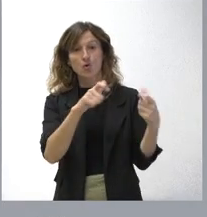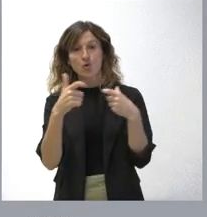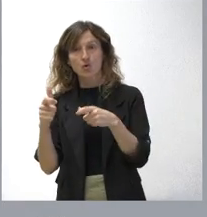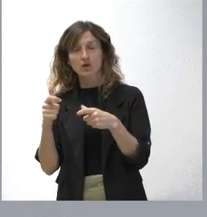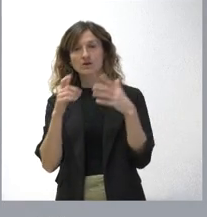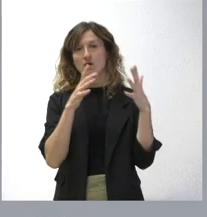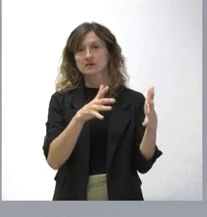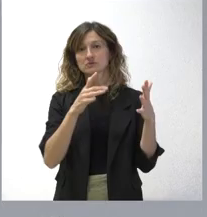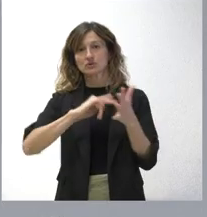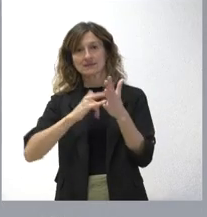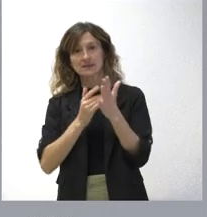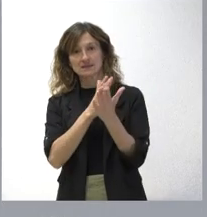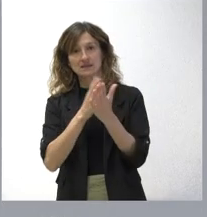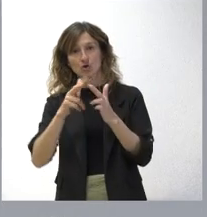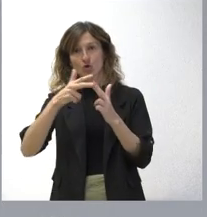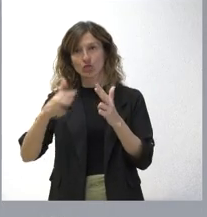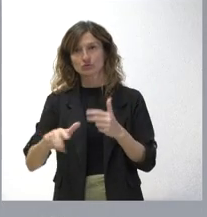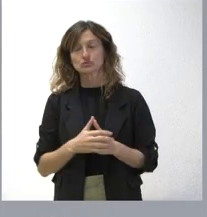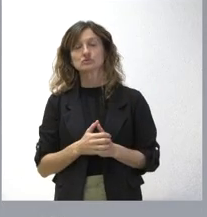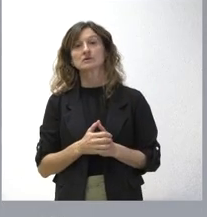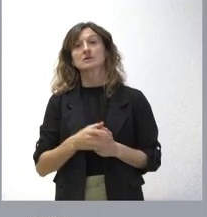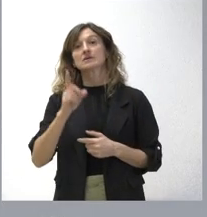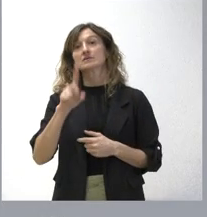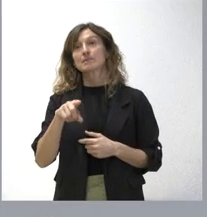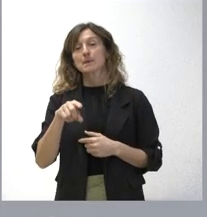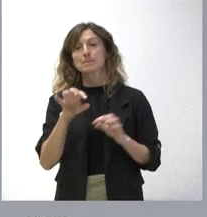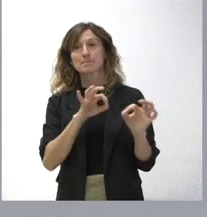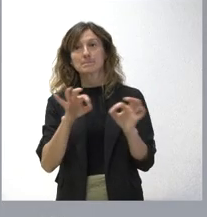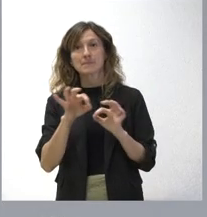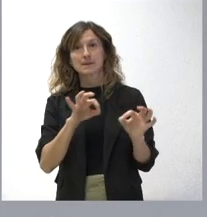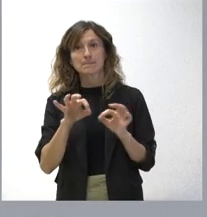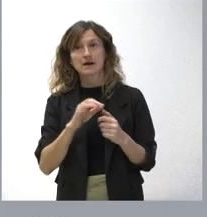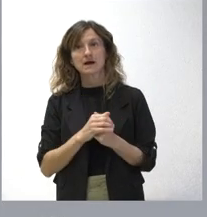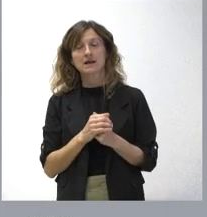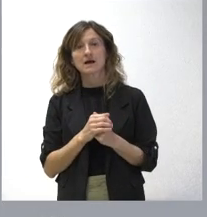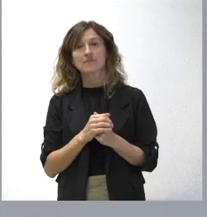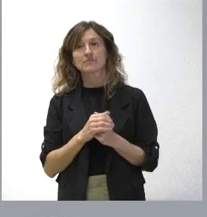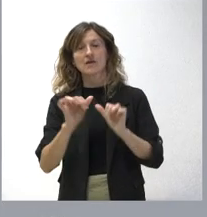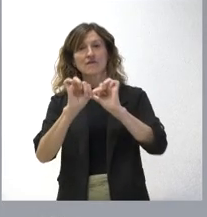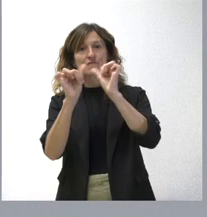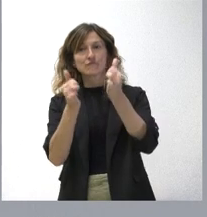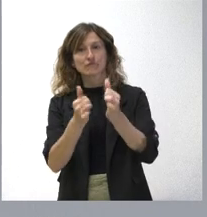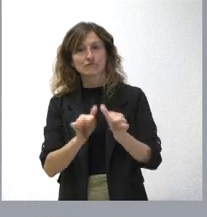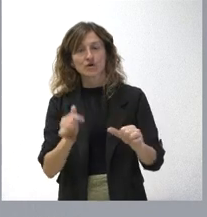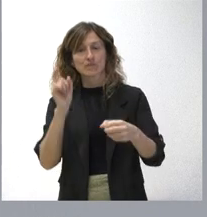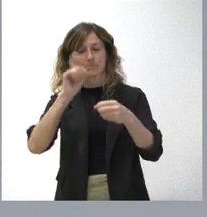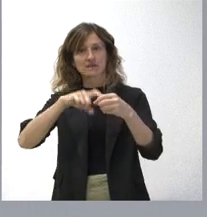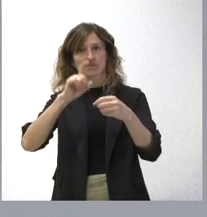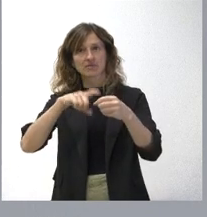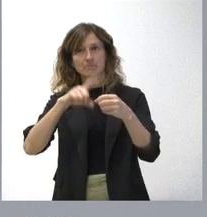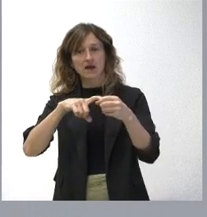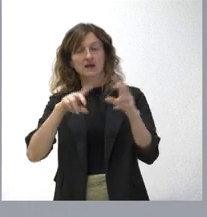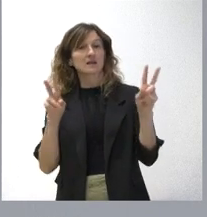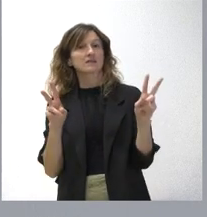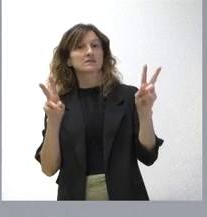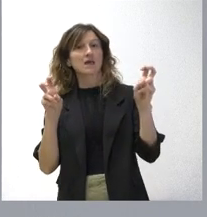asesor como técnico, y que preveía la forma de participar en todo lo que se